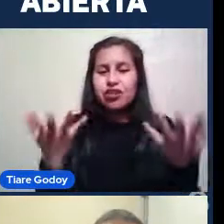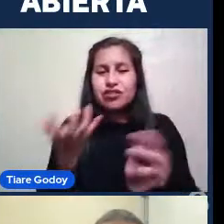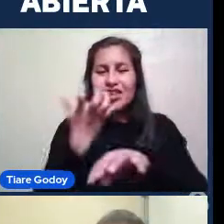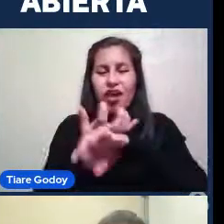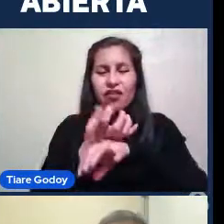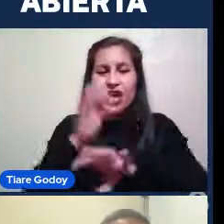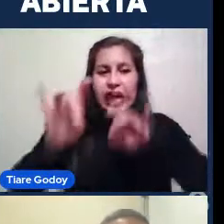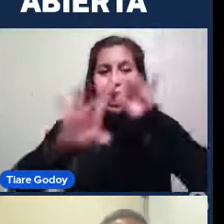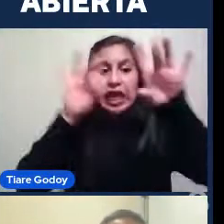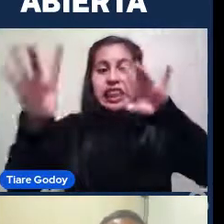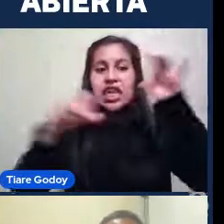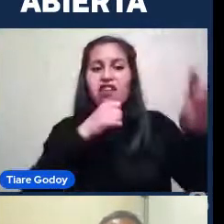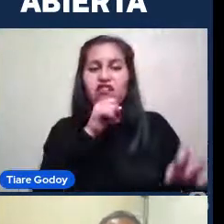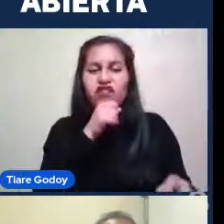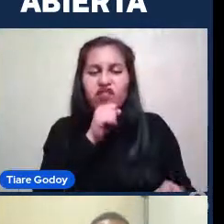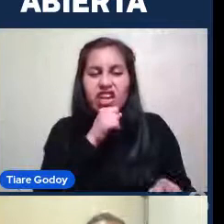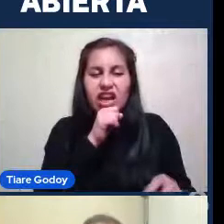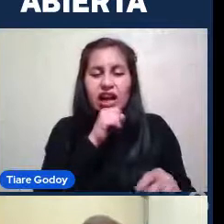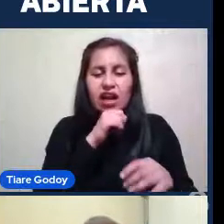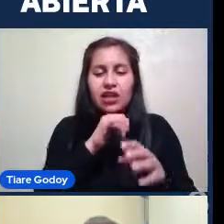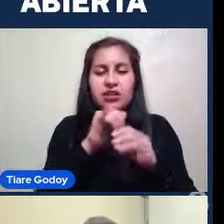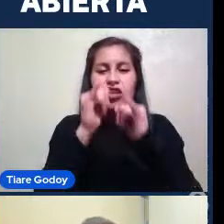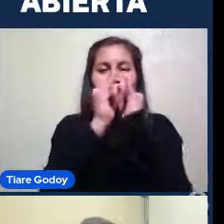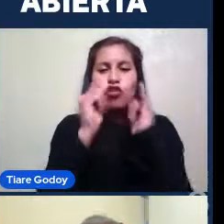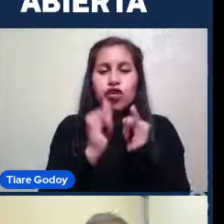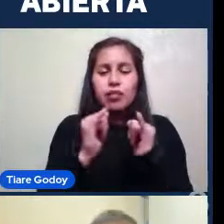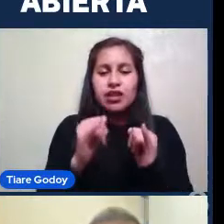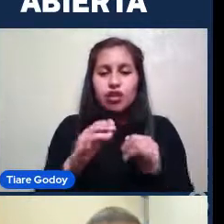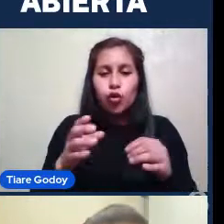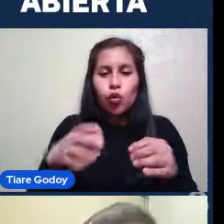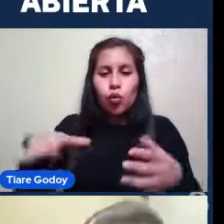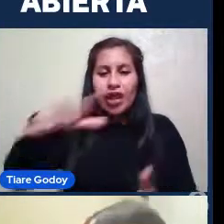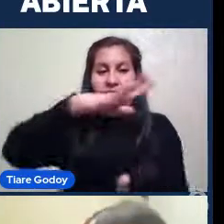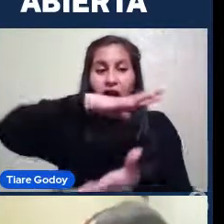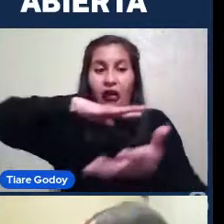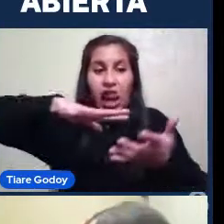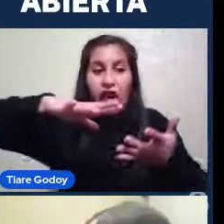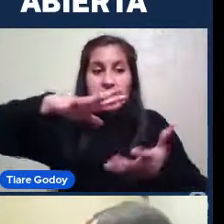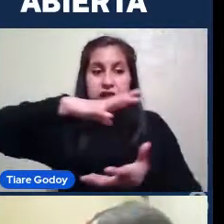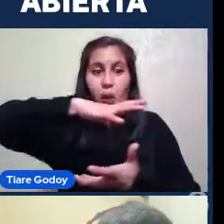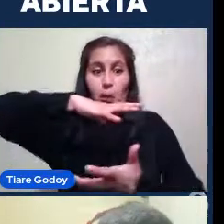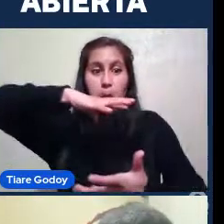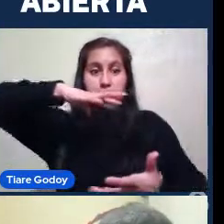Viejas Formando entonces Una mega galaxia Elíptica